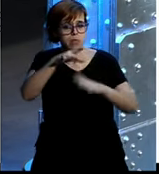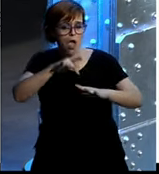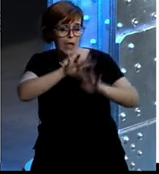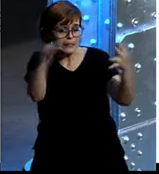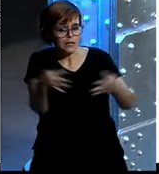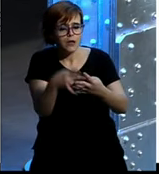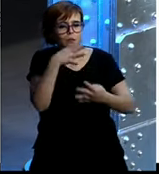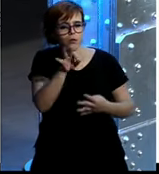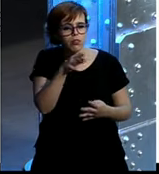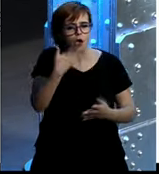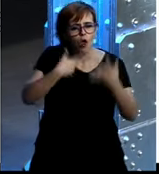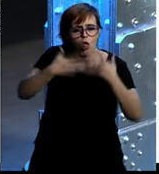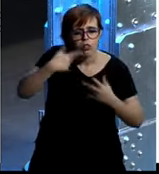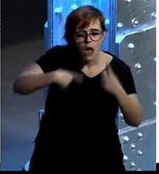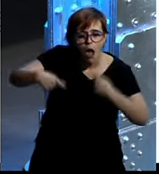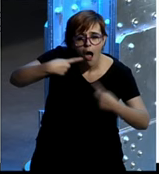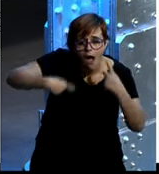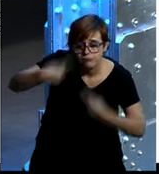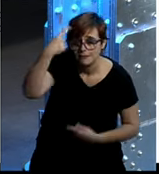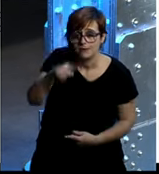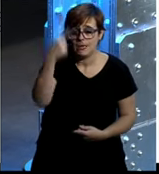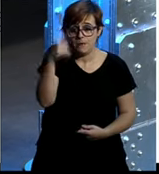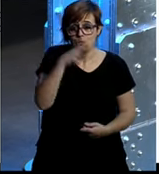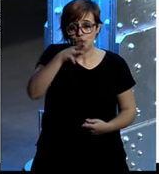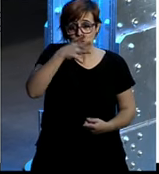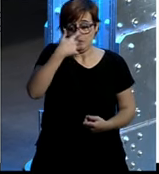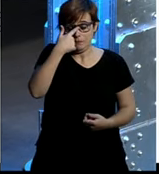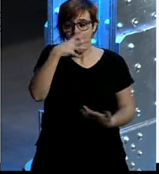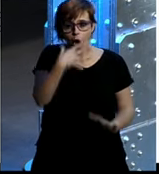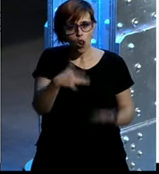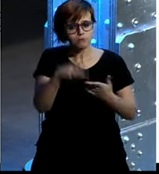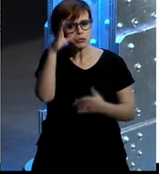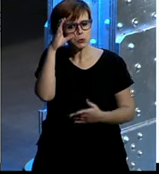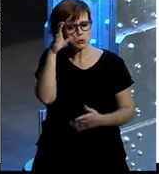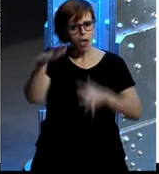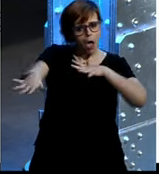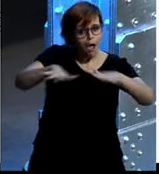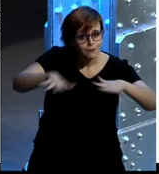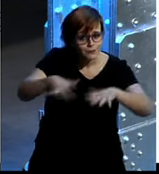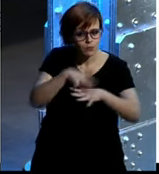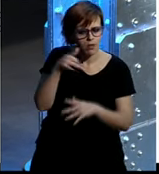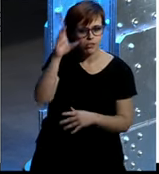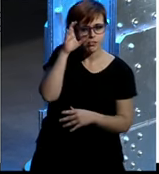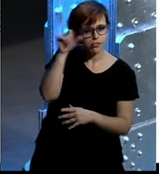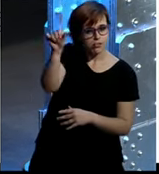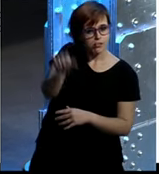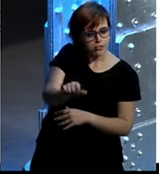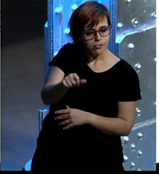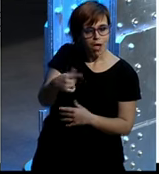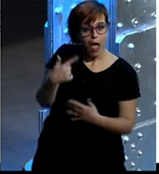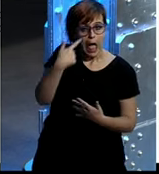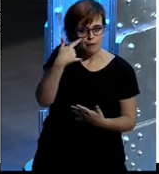ese nivel de información. Con lo cual, bueno, pues ahora estamos en ese momento de escucha muy, muy activa, en el que sabemos, la verdad es que con